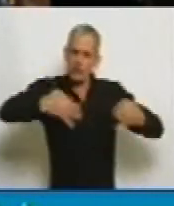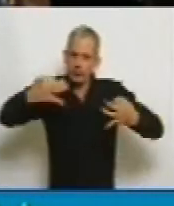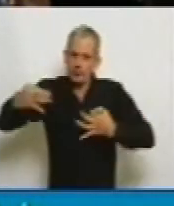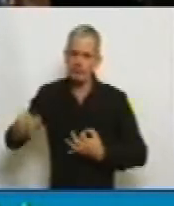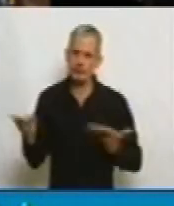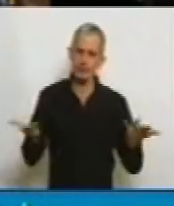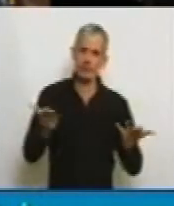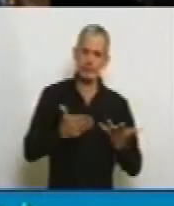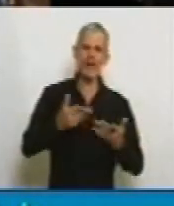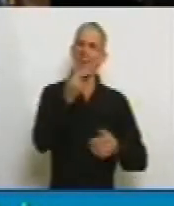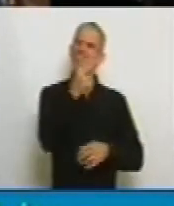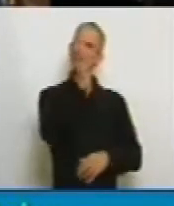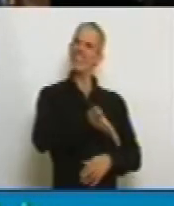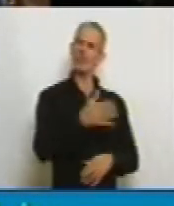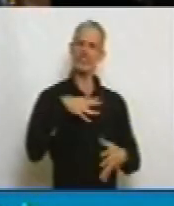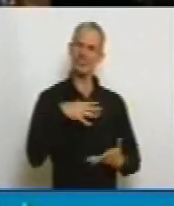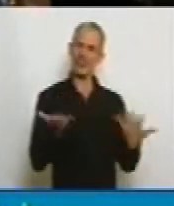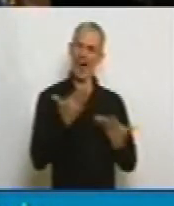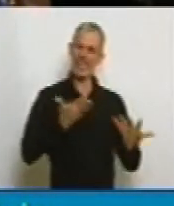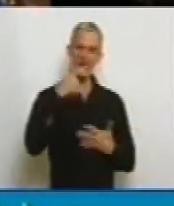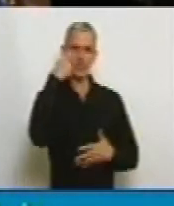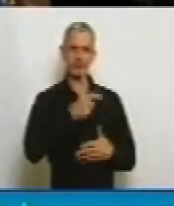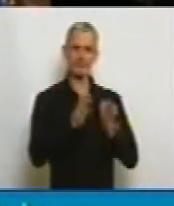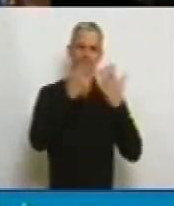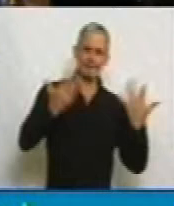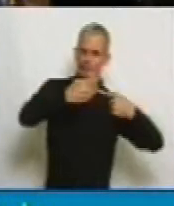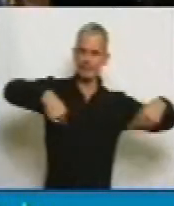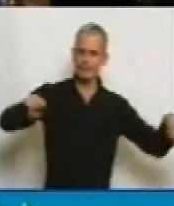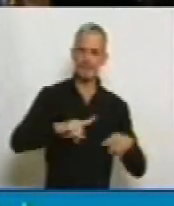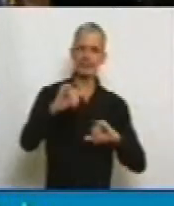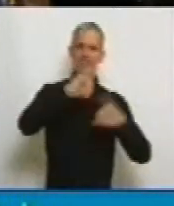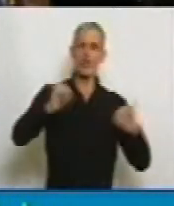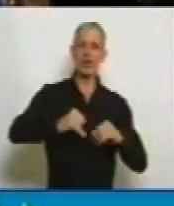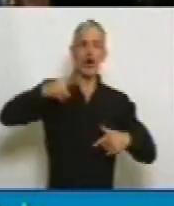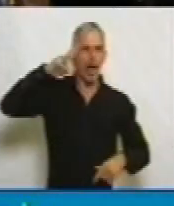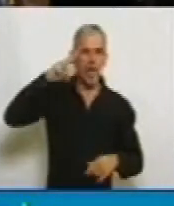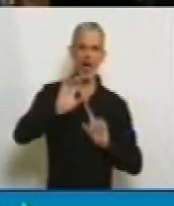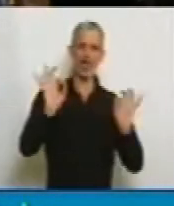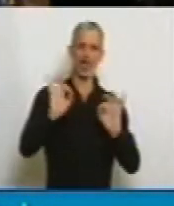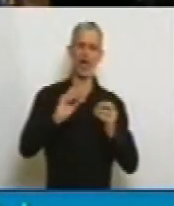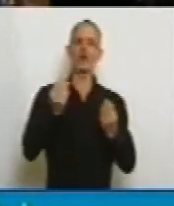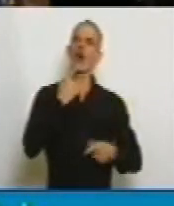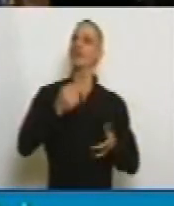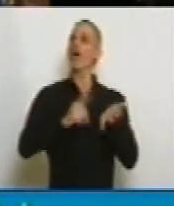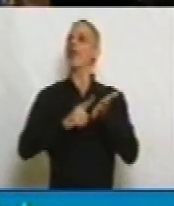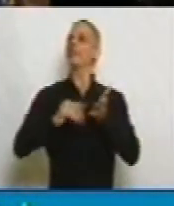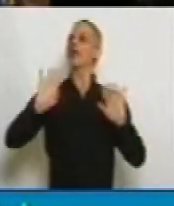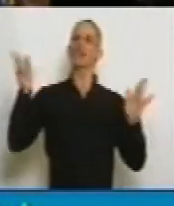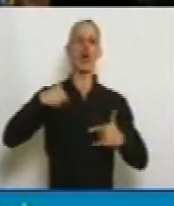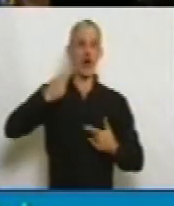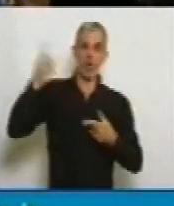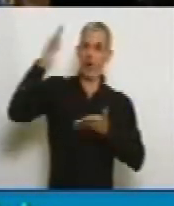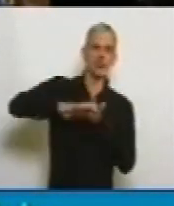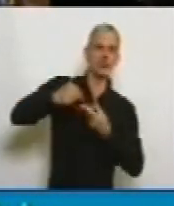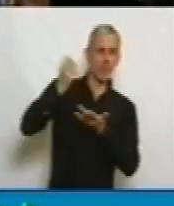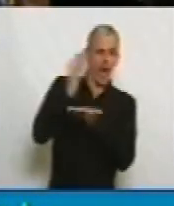un 20% de medios gráficos que no lo cumplen. Aduciendo que el decreto no tiene capacidad